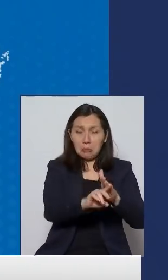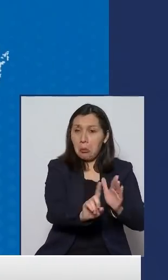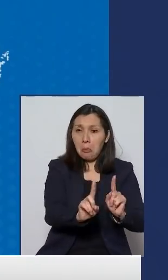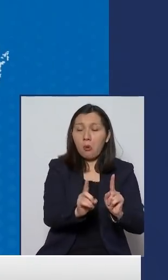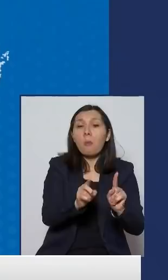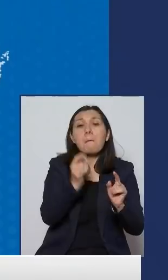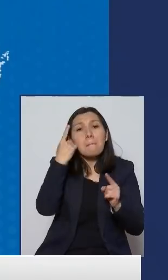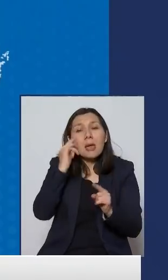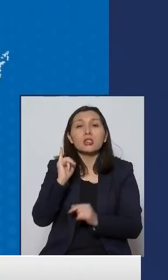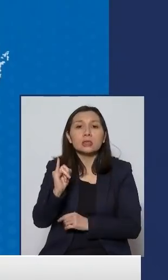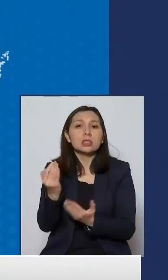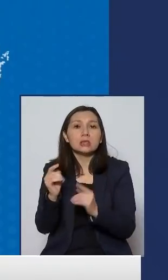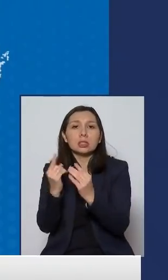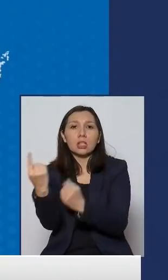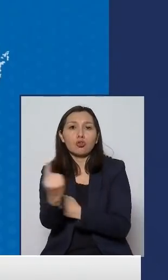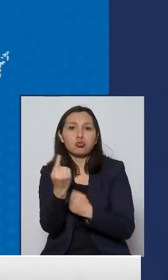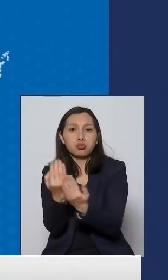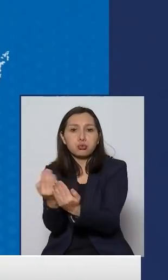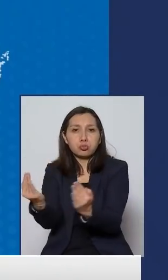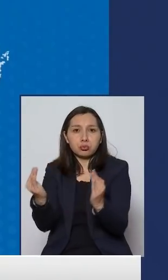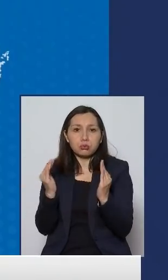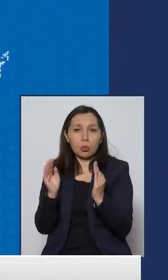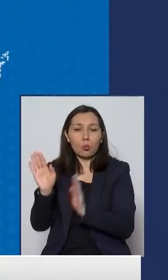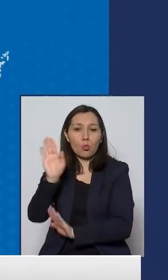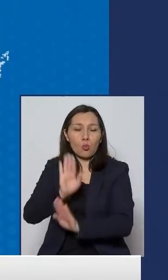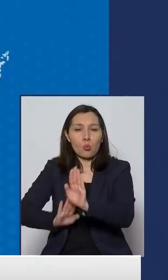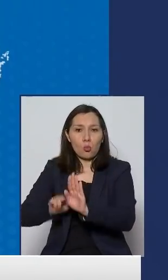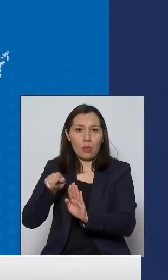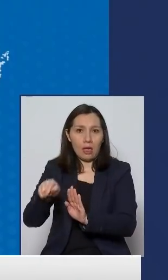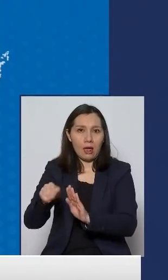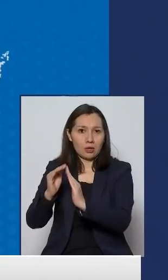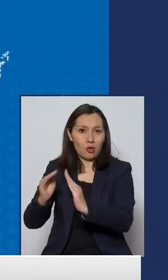hospitalario estén en estos recintos.